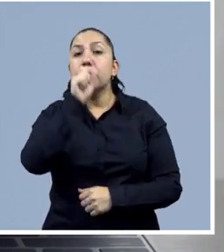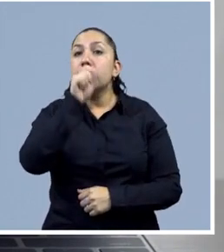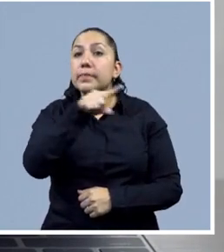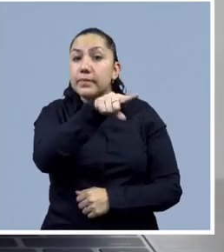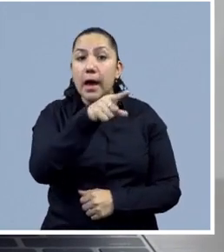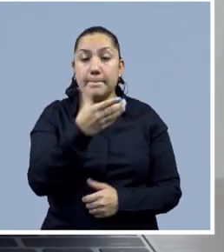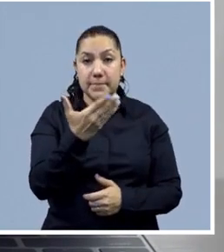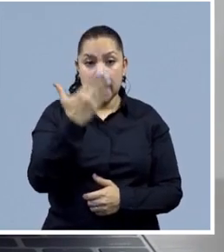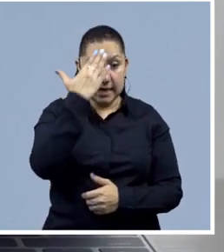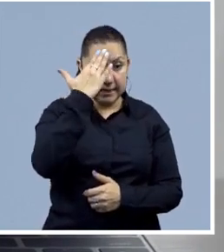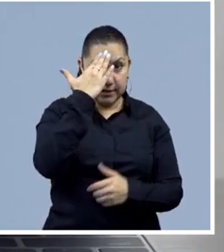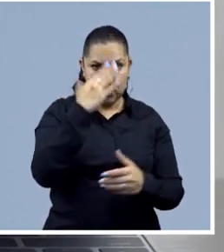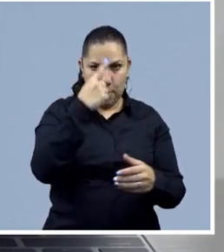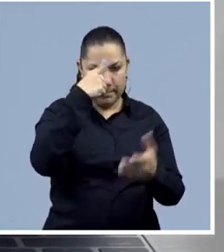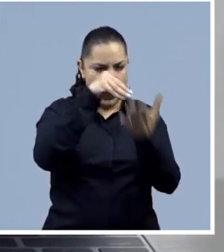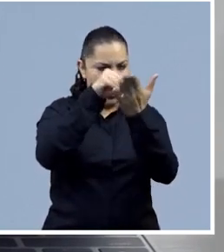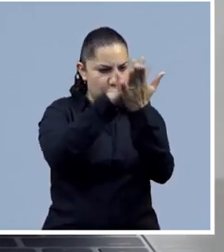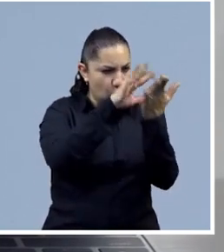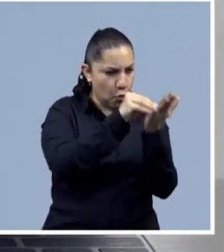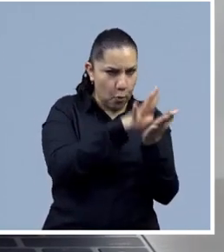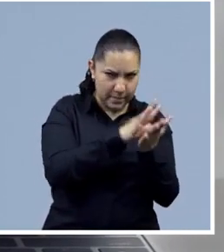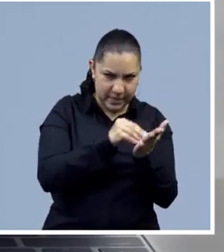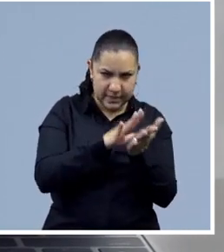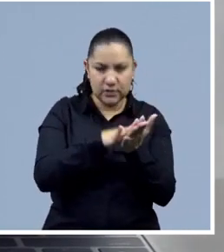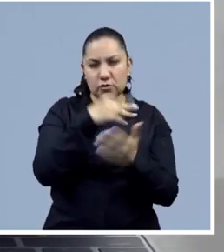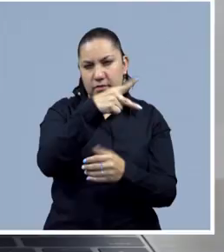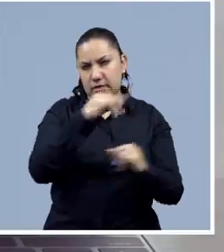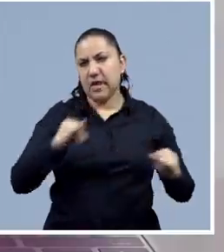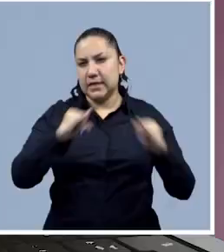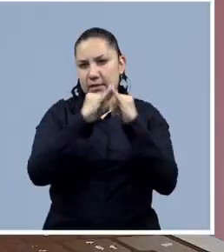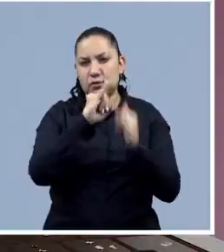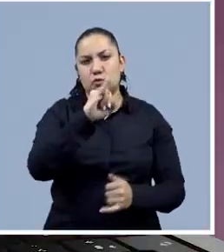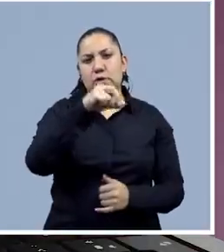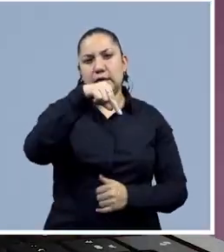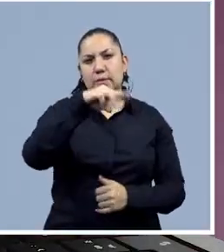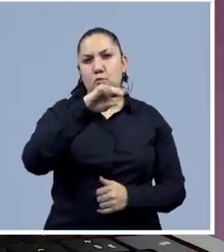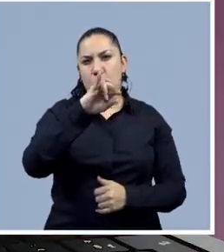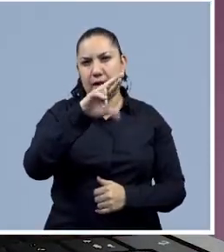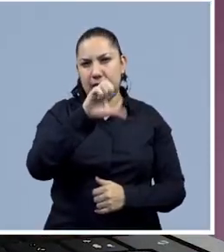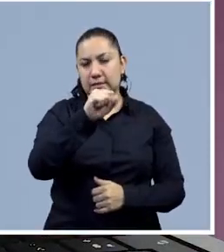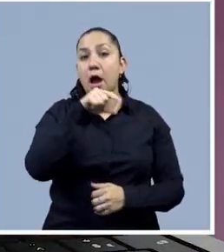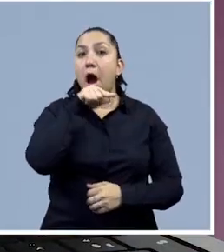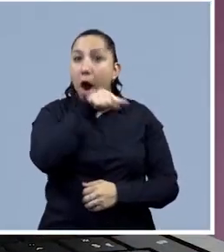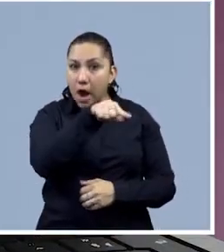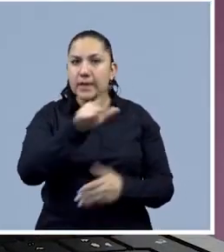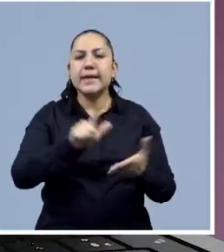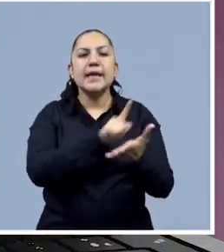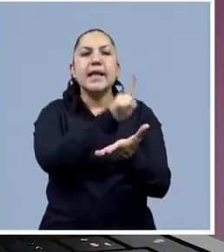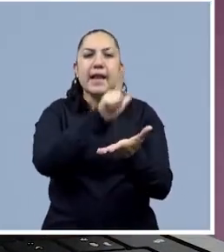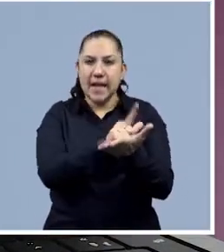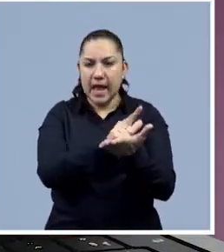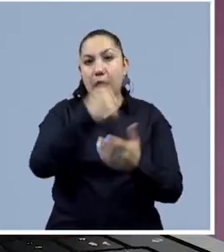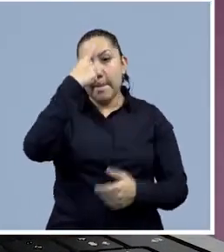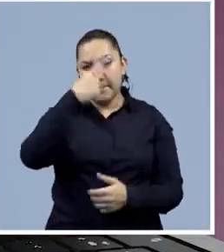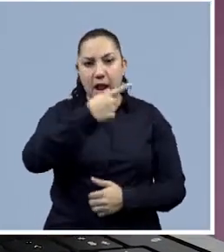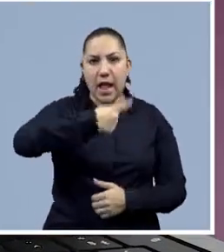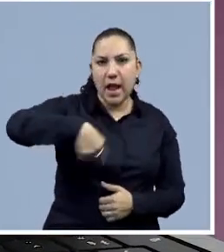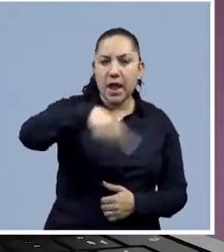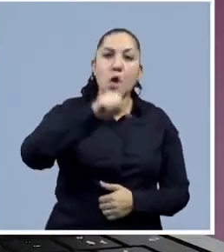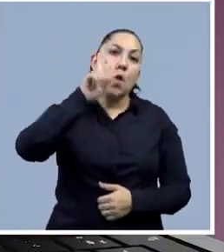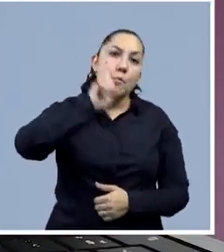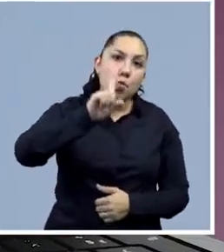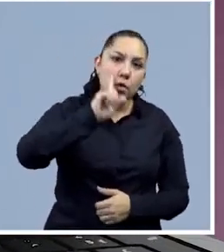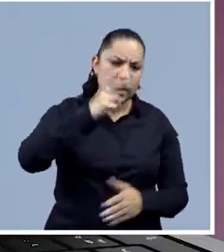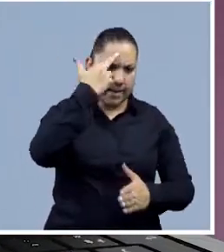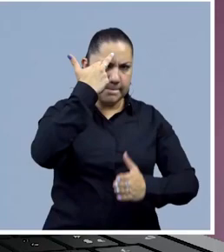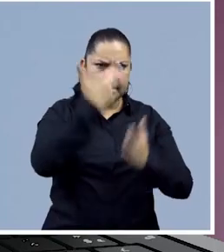forma gratuita en el Centro de Documentación del Instituto Nacional de las Mujeres. En el portal es posible consultar la Ley General de Acceso de